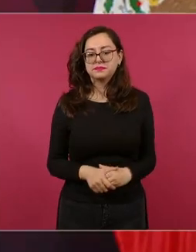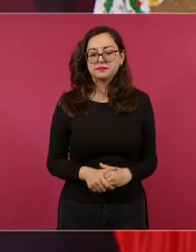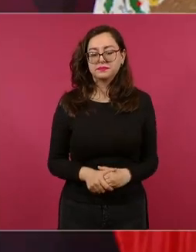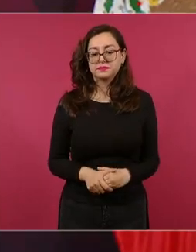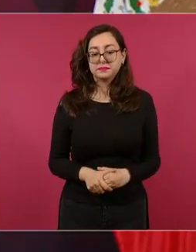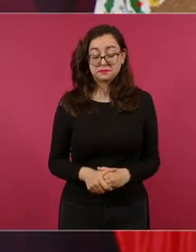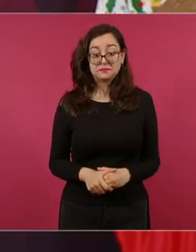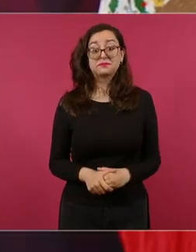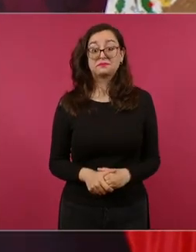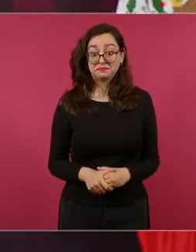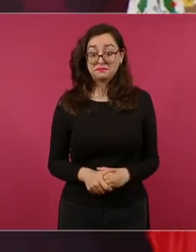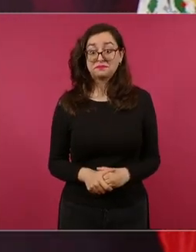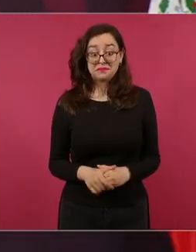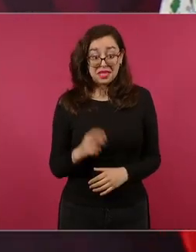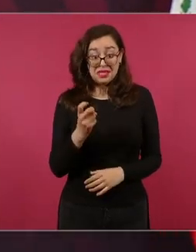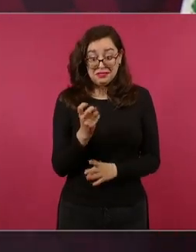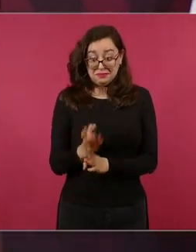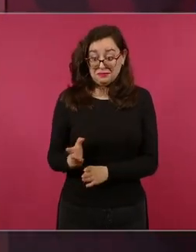y así estábamos